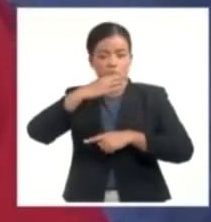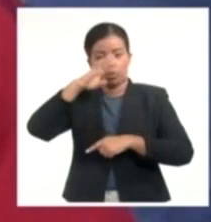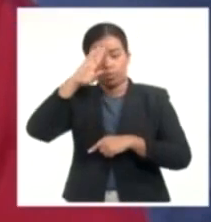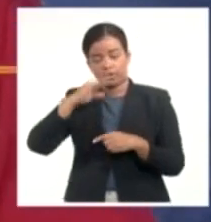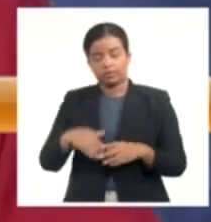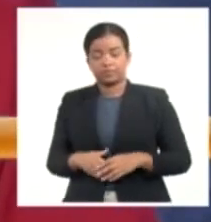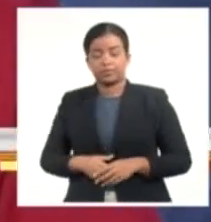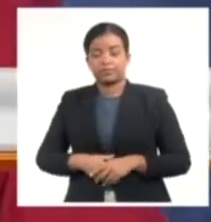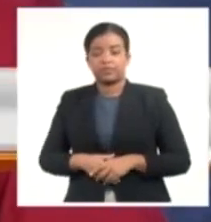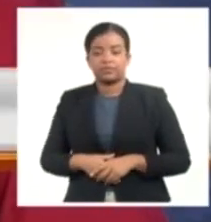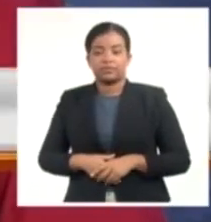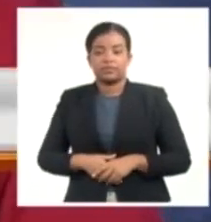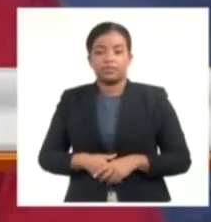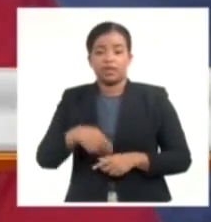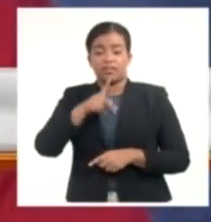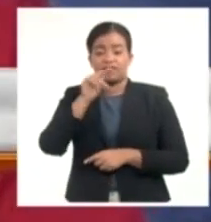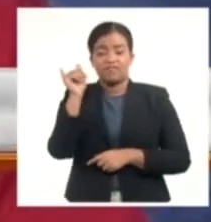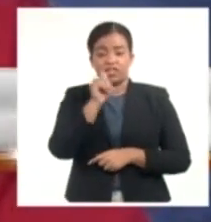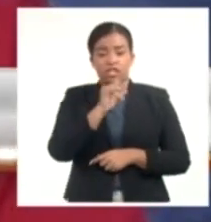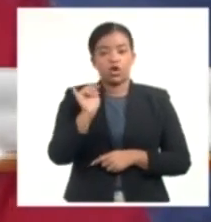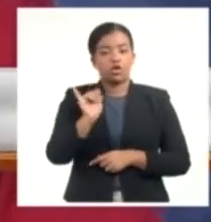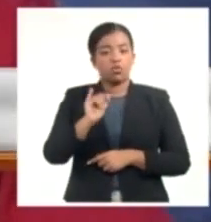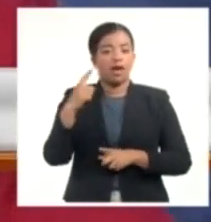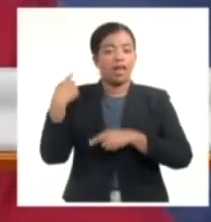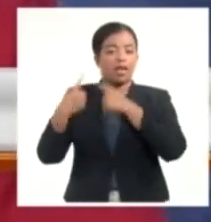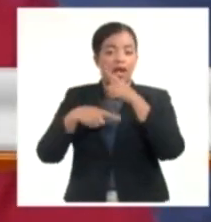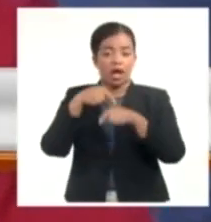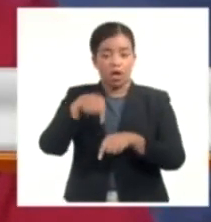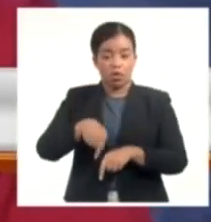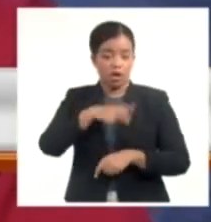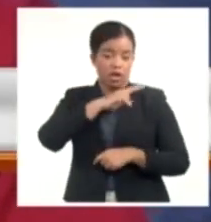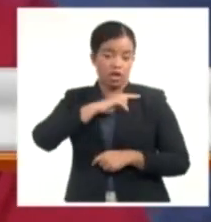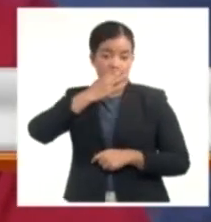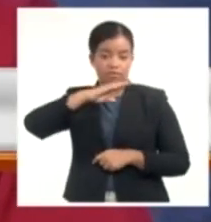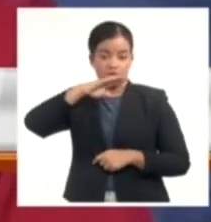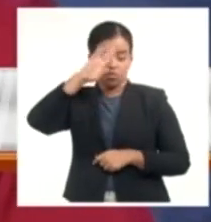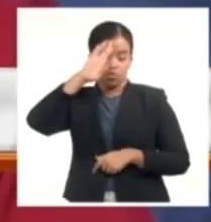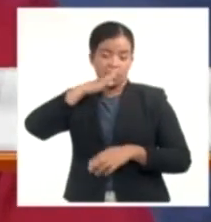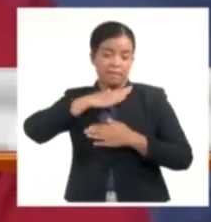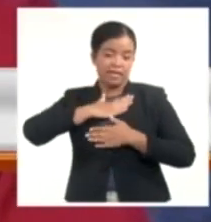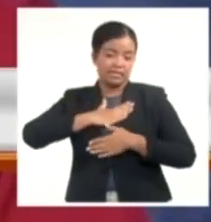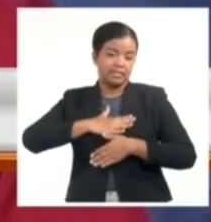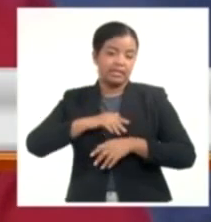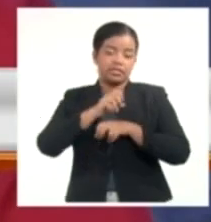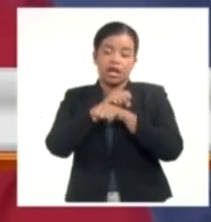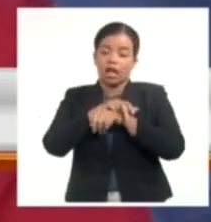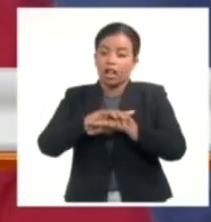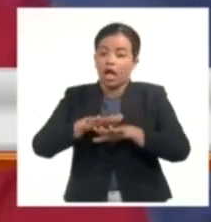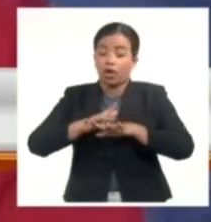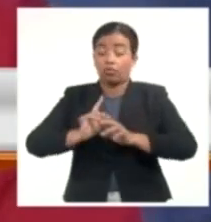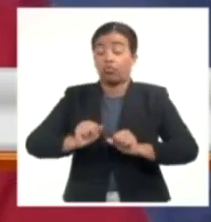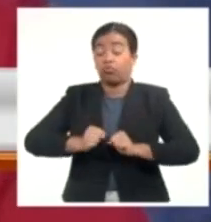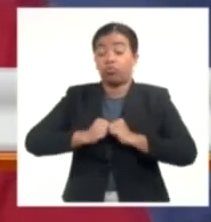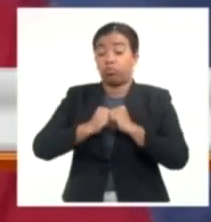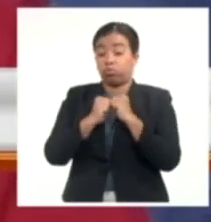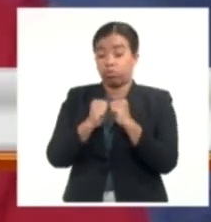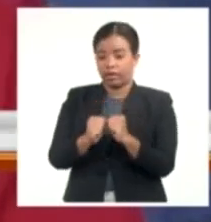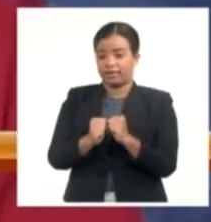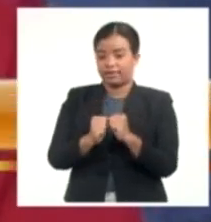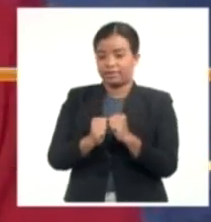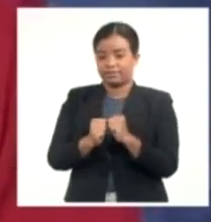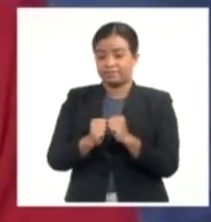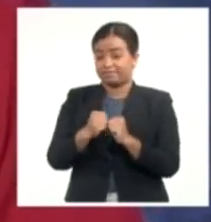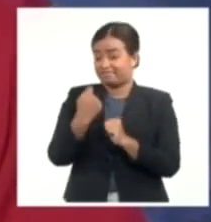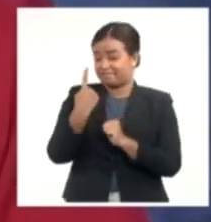Enigma es también un mensaje a la actual generación que dirige a Cuba con paciencia, clarividencia y coraje. En primer lugar, el